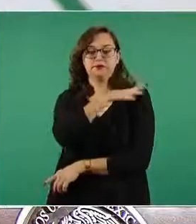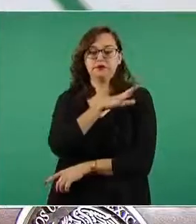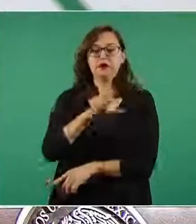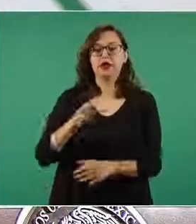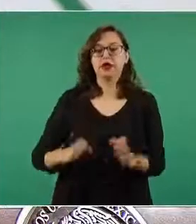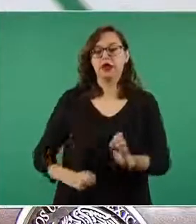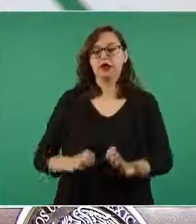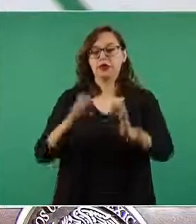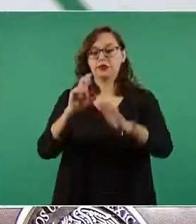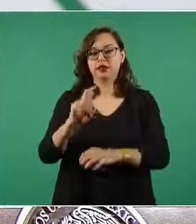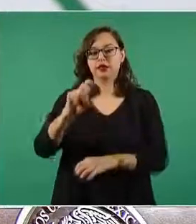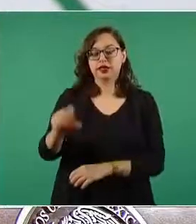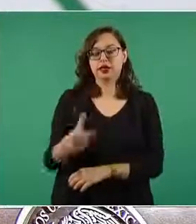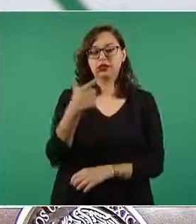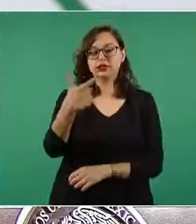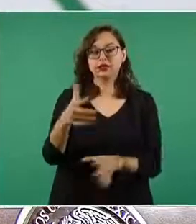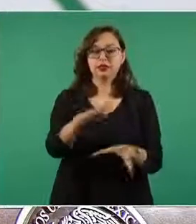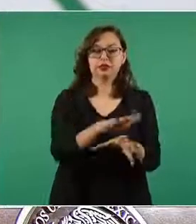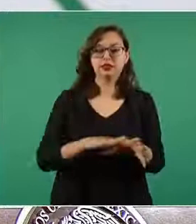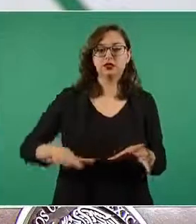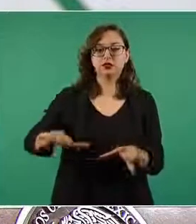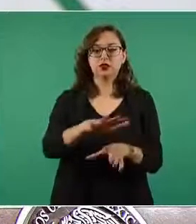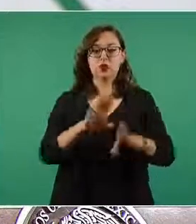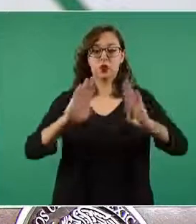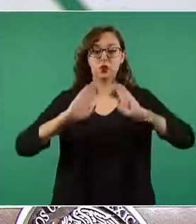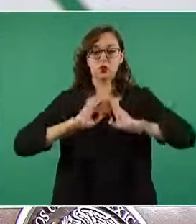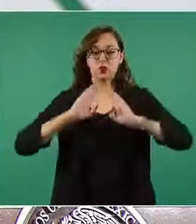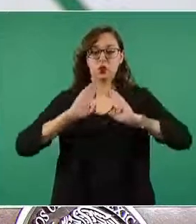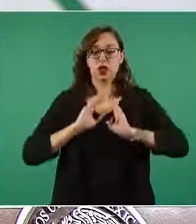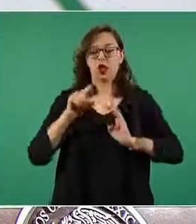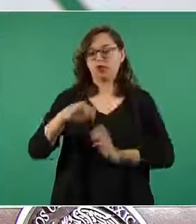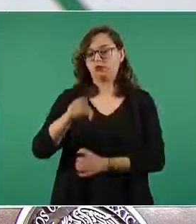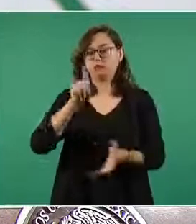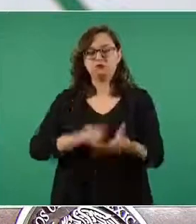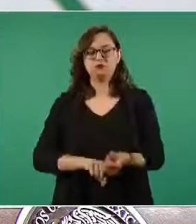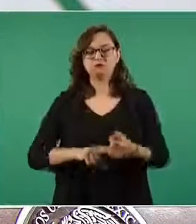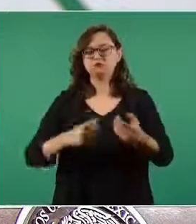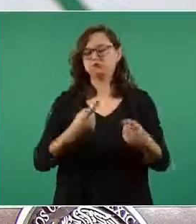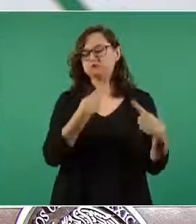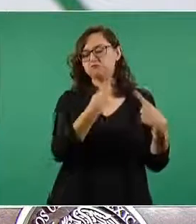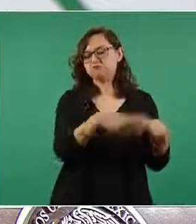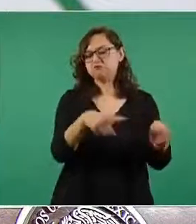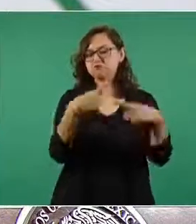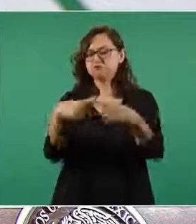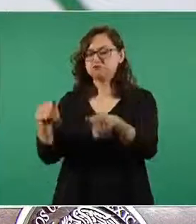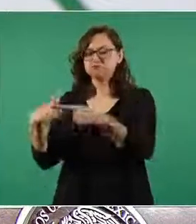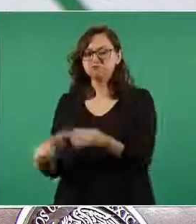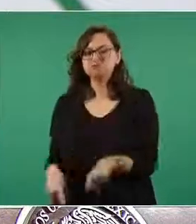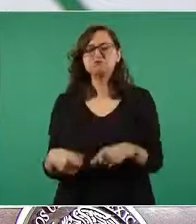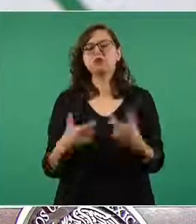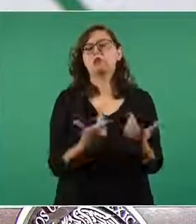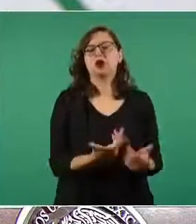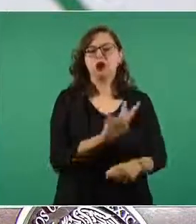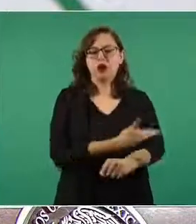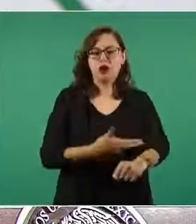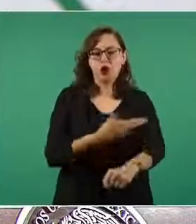zona militar alojando diversas unidades operativas administrativas